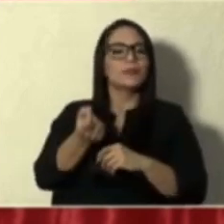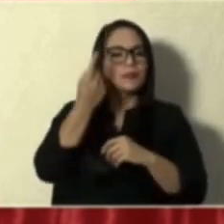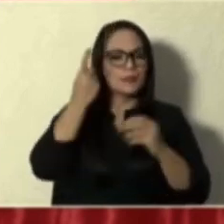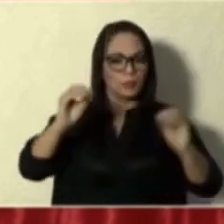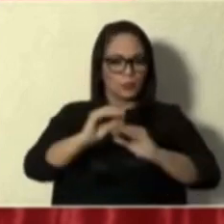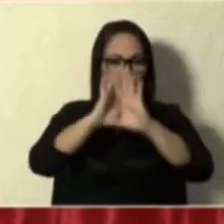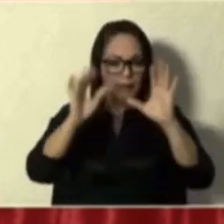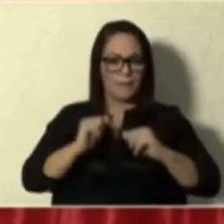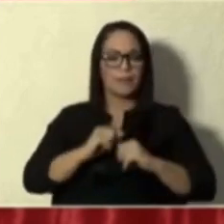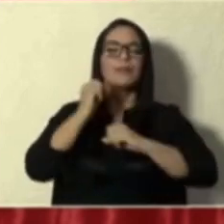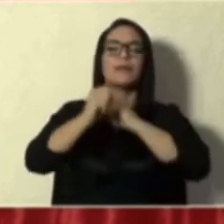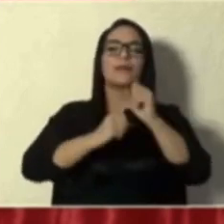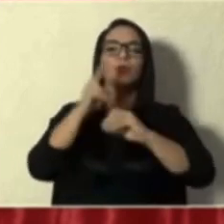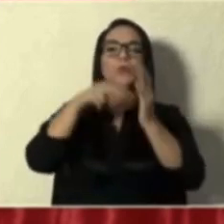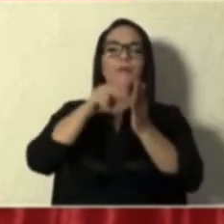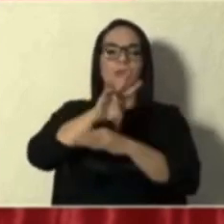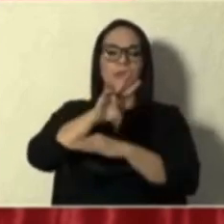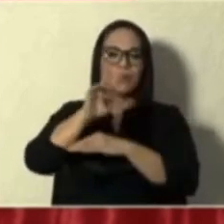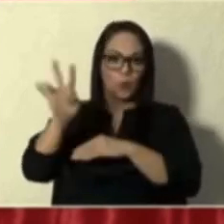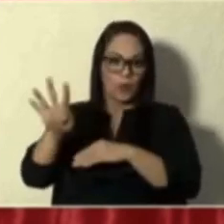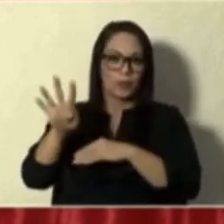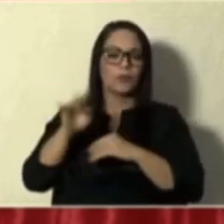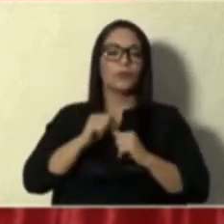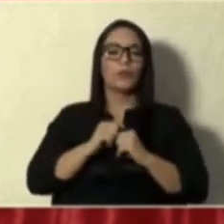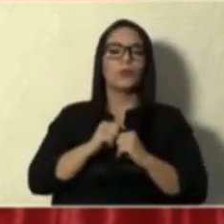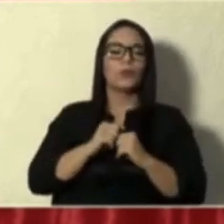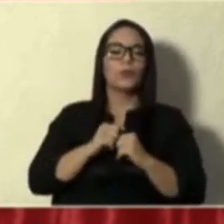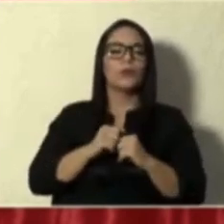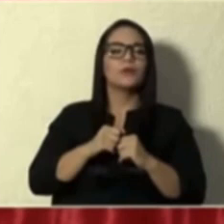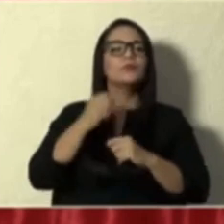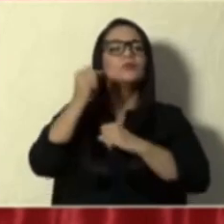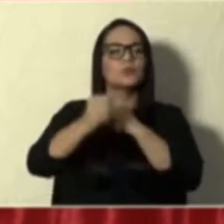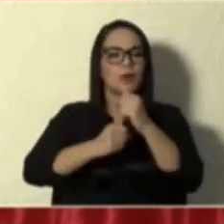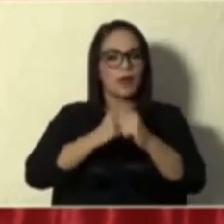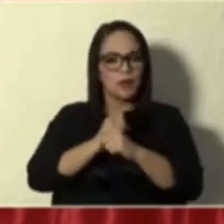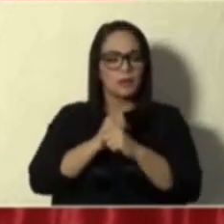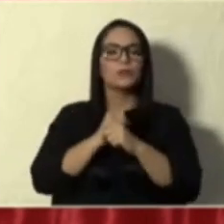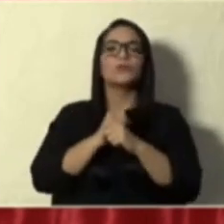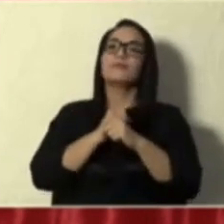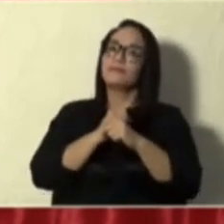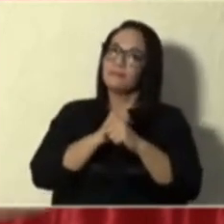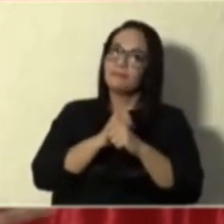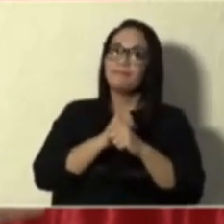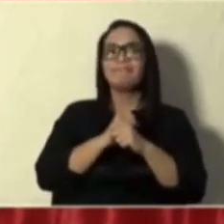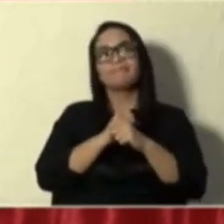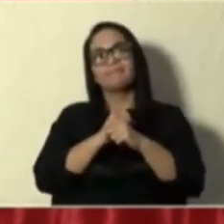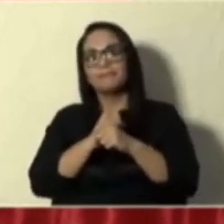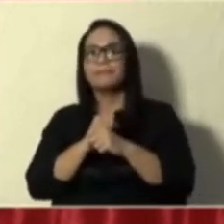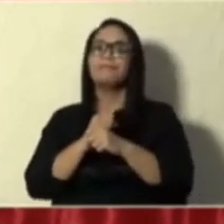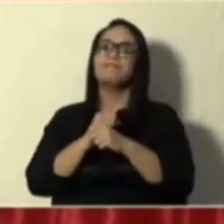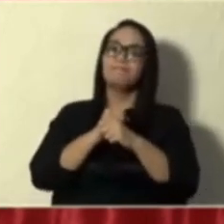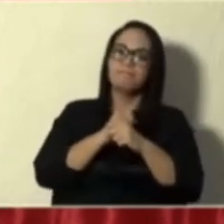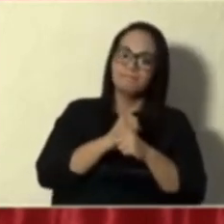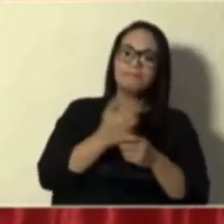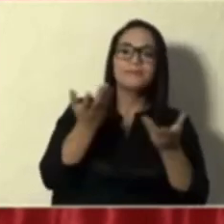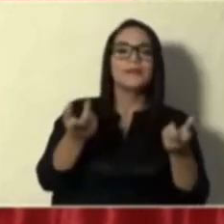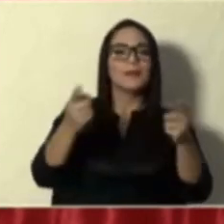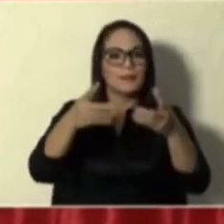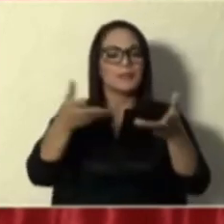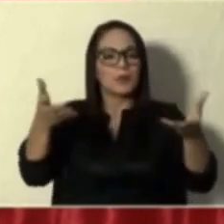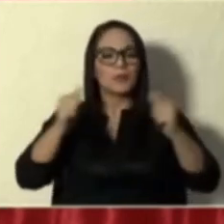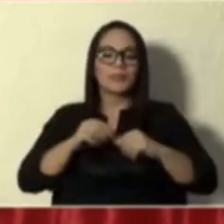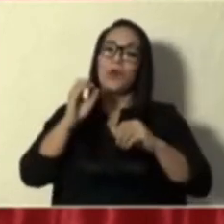que el año 2024 es un año de separación de aguas, porque ahí o se